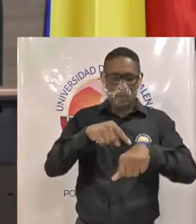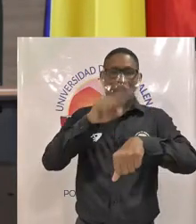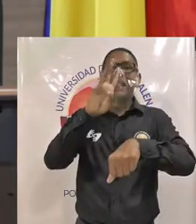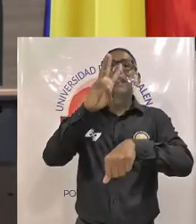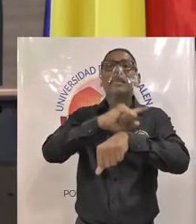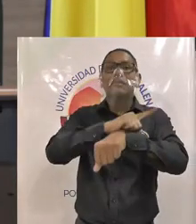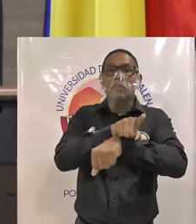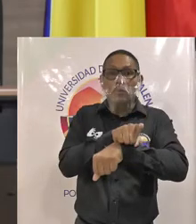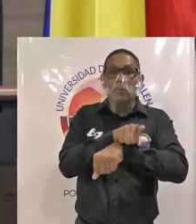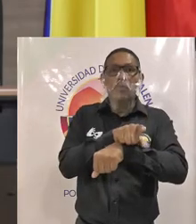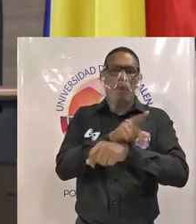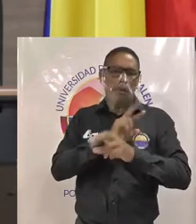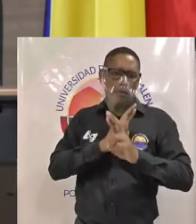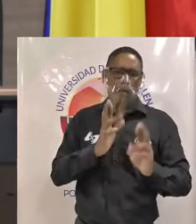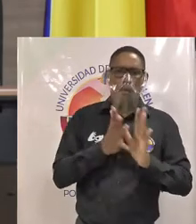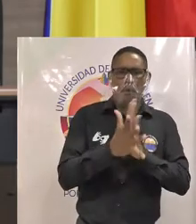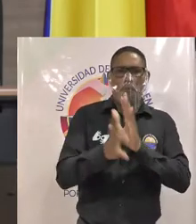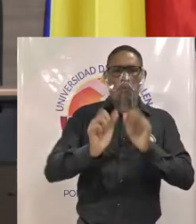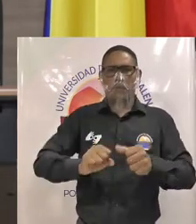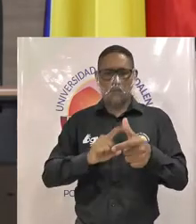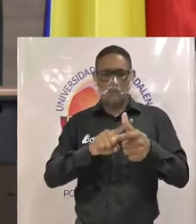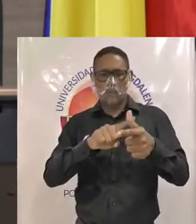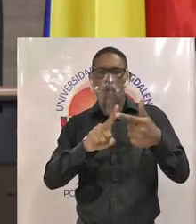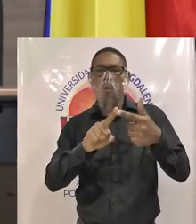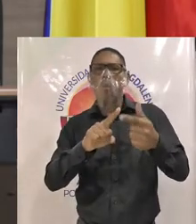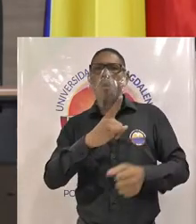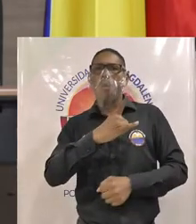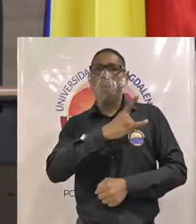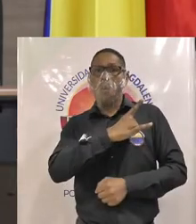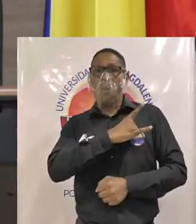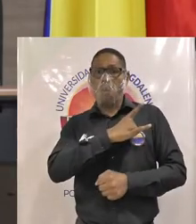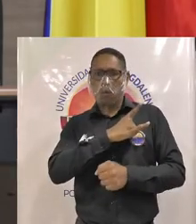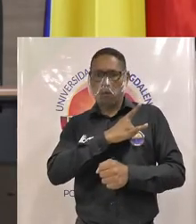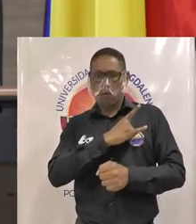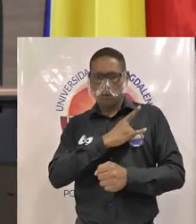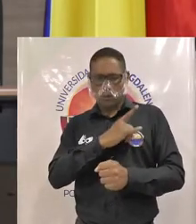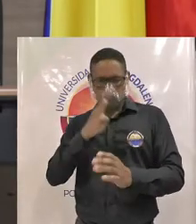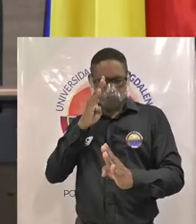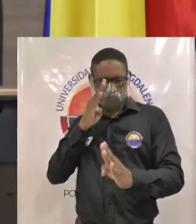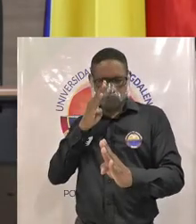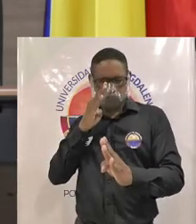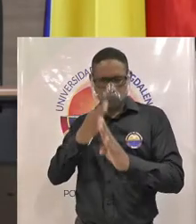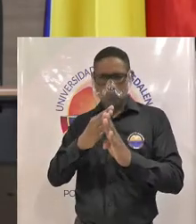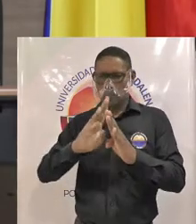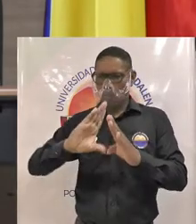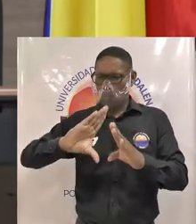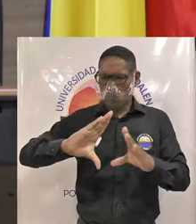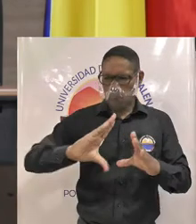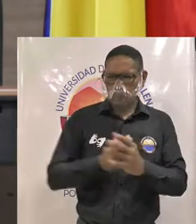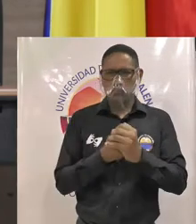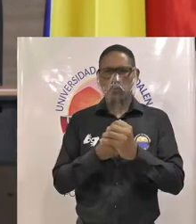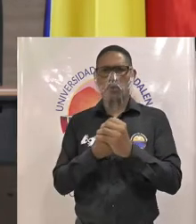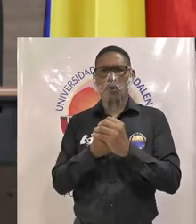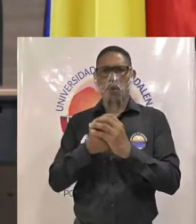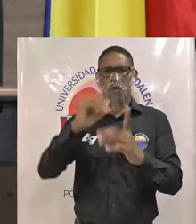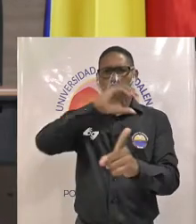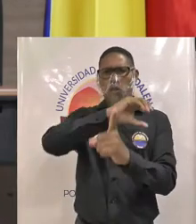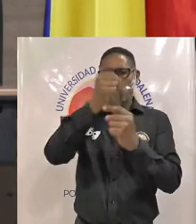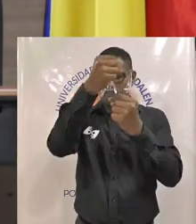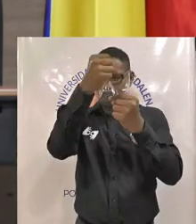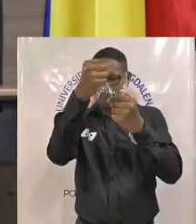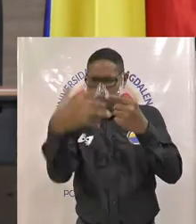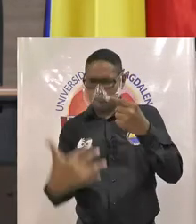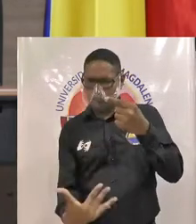minutos universidad comprometida con la inclusión la interculturalidad interculturalidad perdón